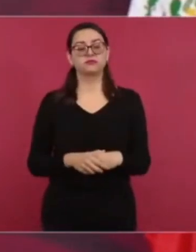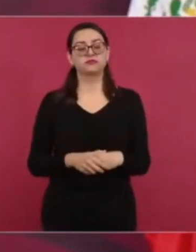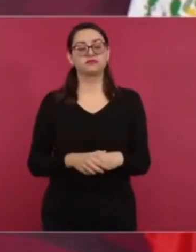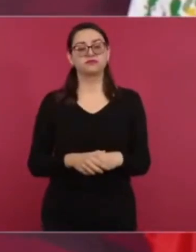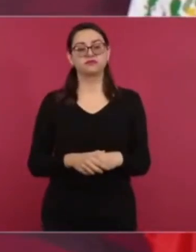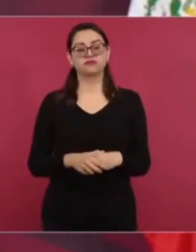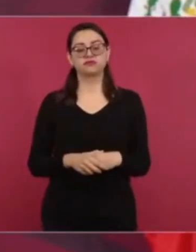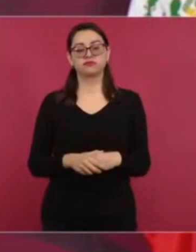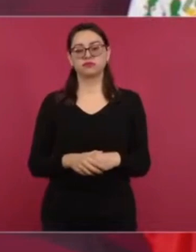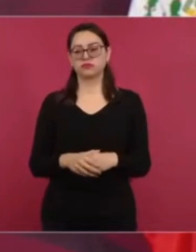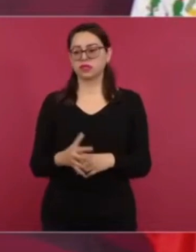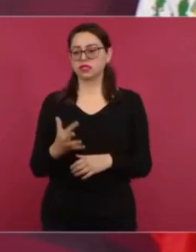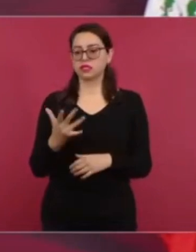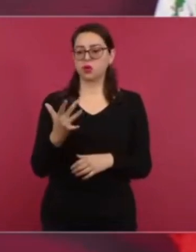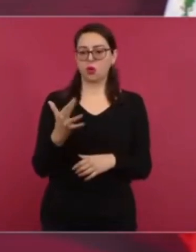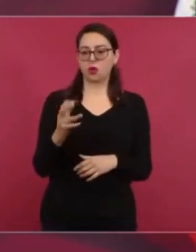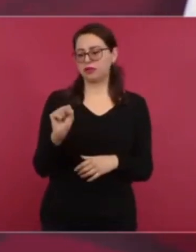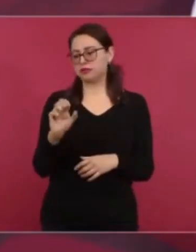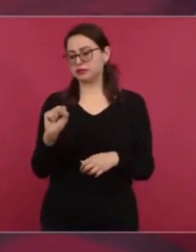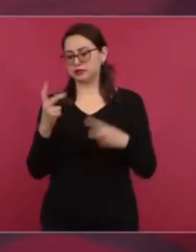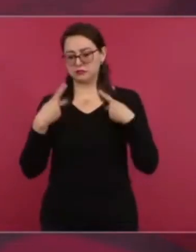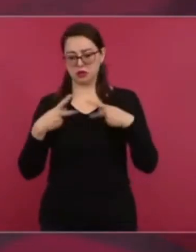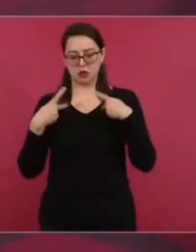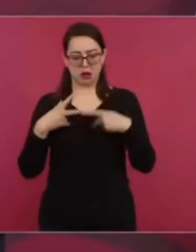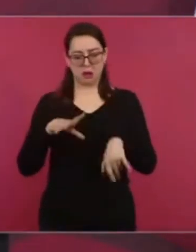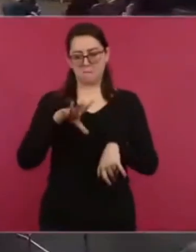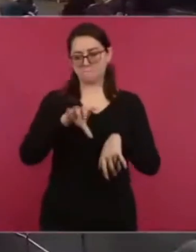a 50, 60 responsables